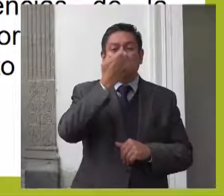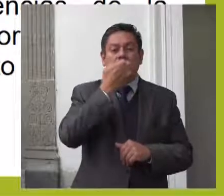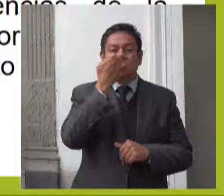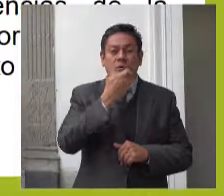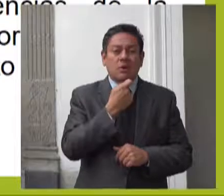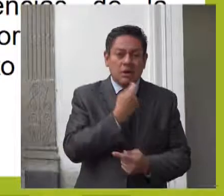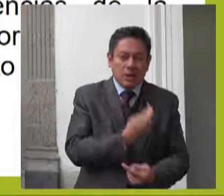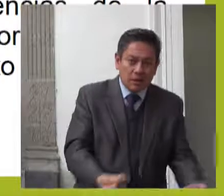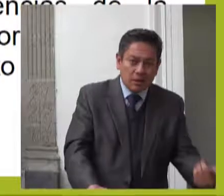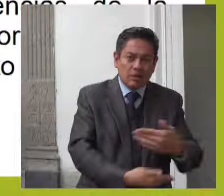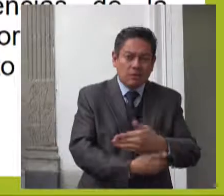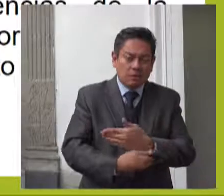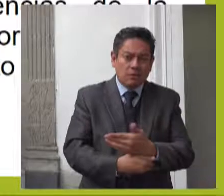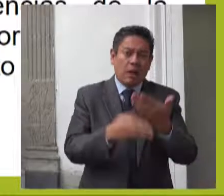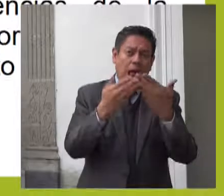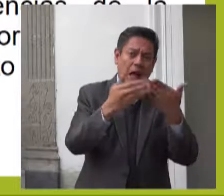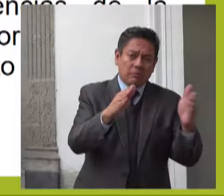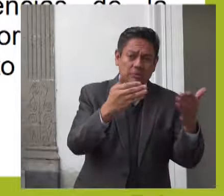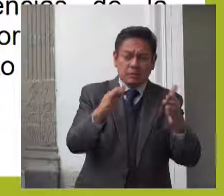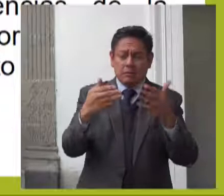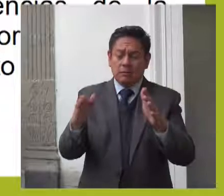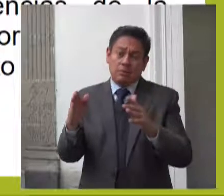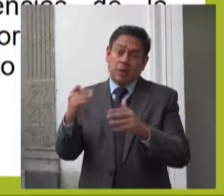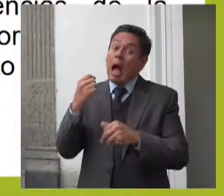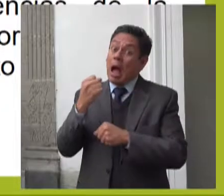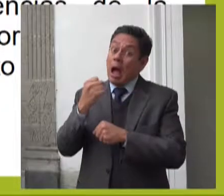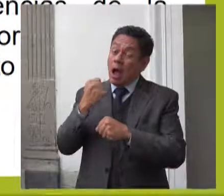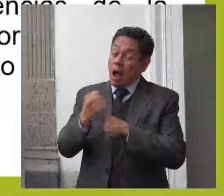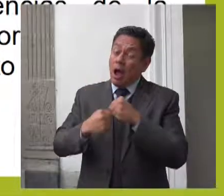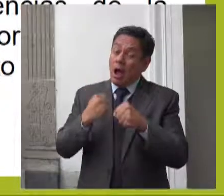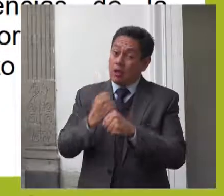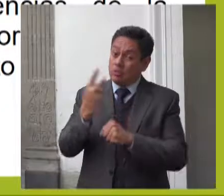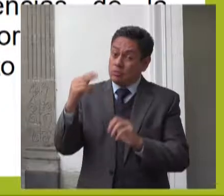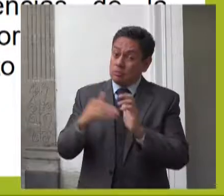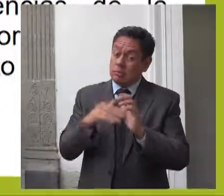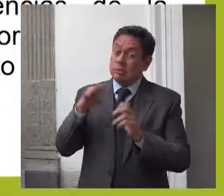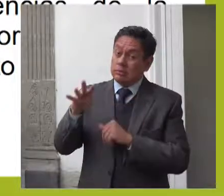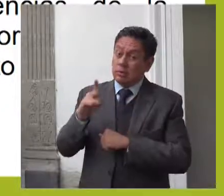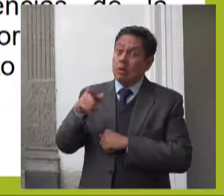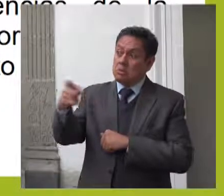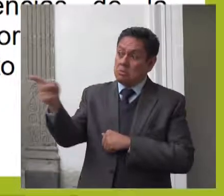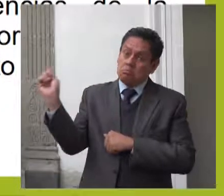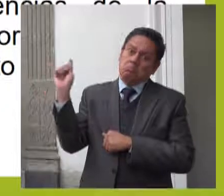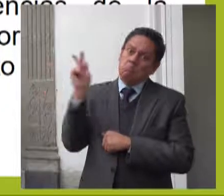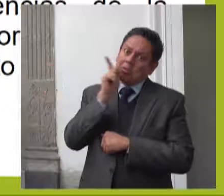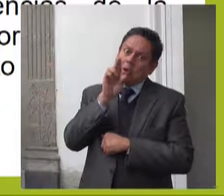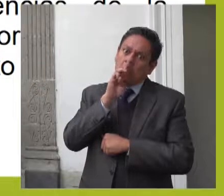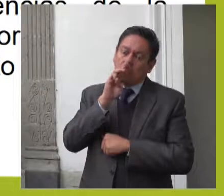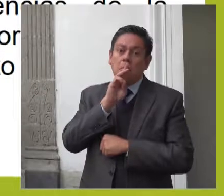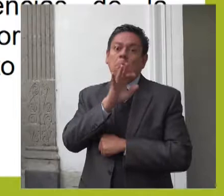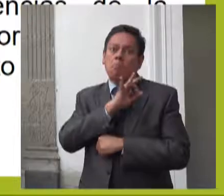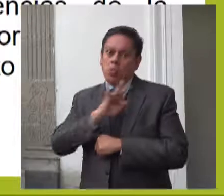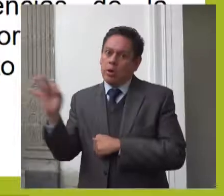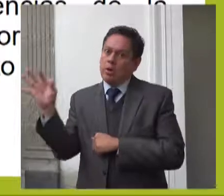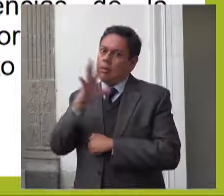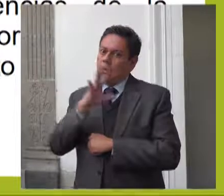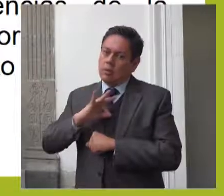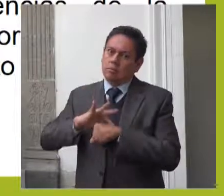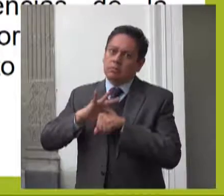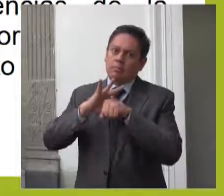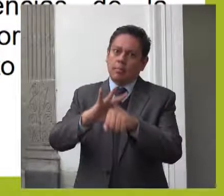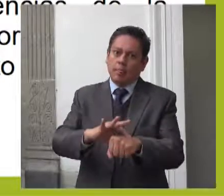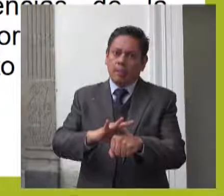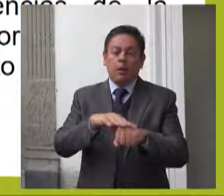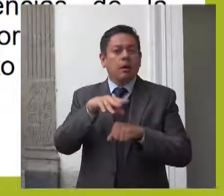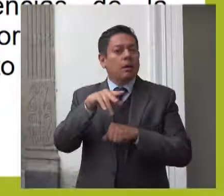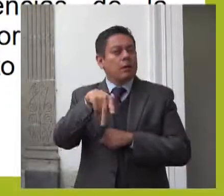para el ejercicio fiscal 2019 y generar acciones que permitan verificar previo a la